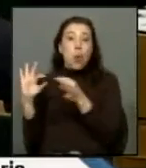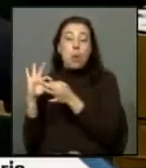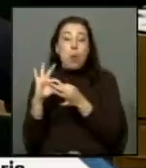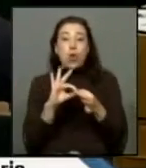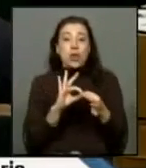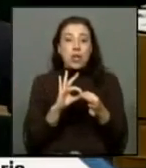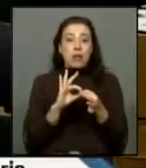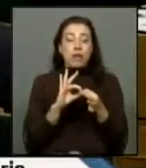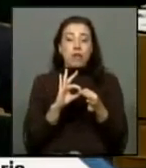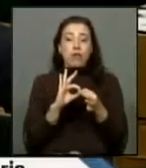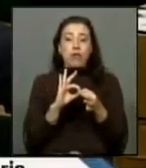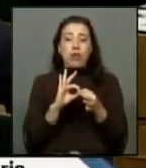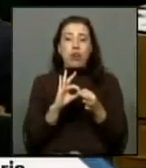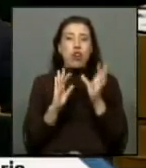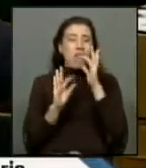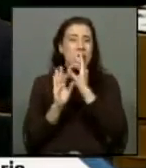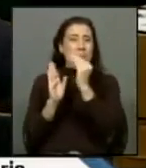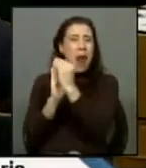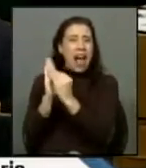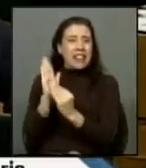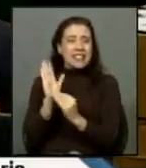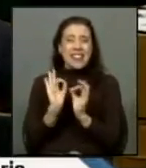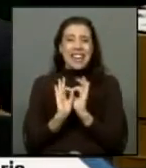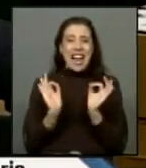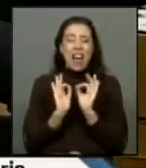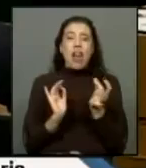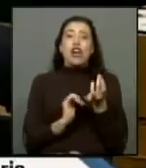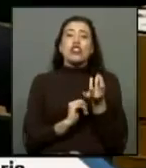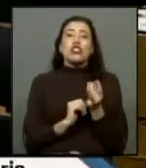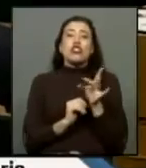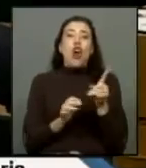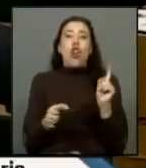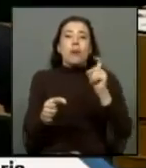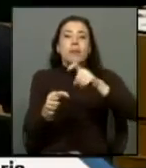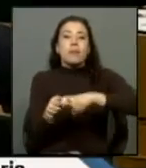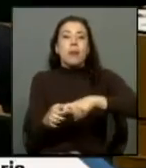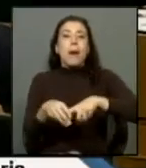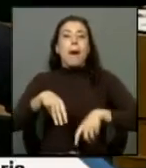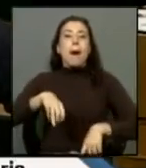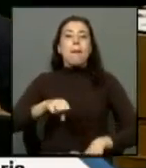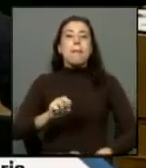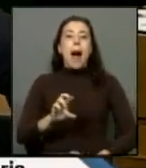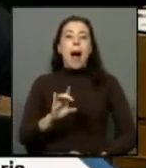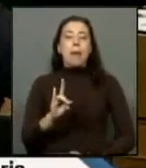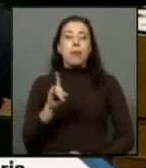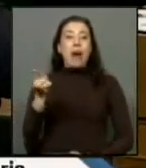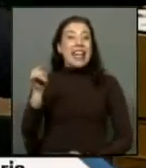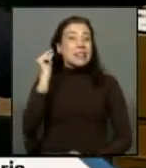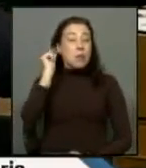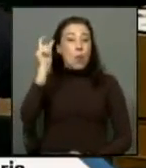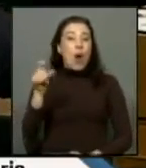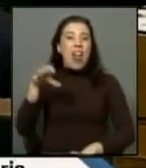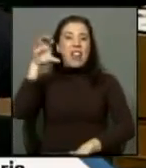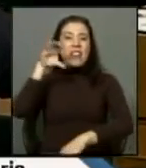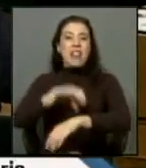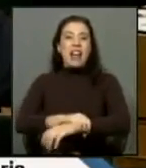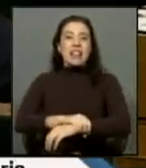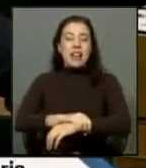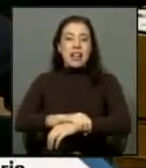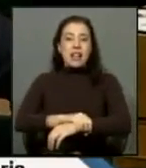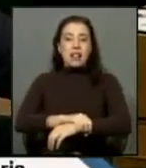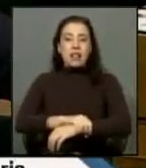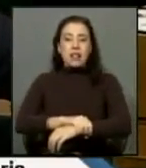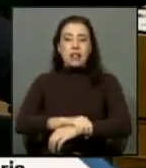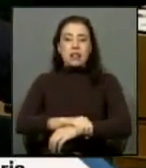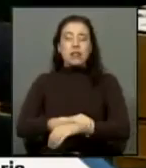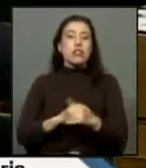sin ante decente alguno solamente era militante del Mapu y la llevaron detenida y